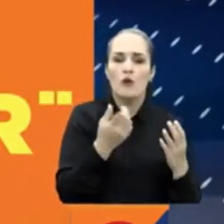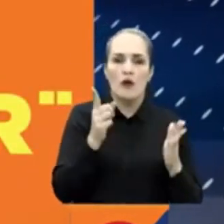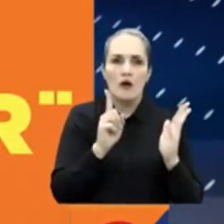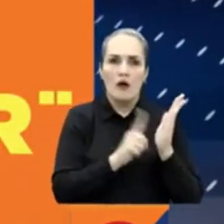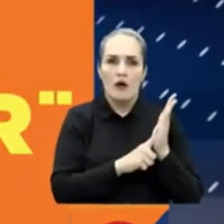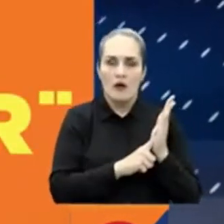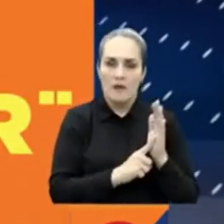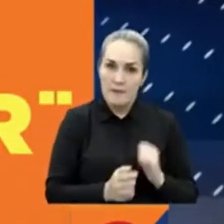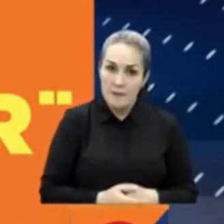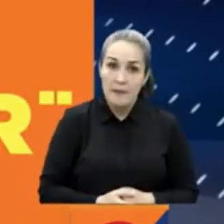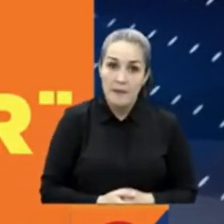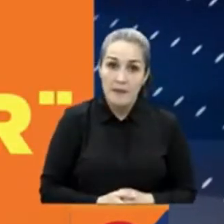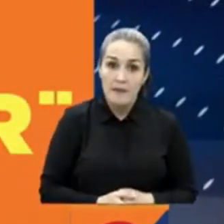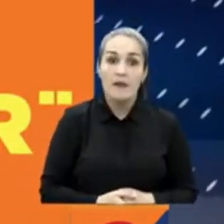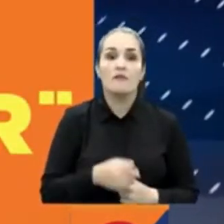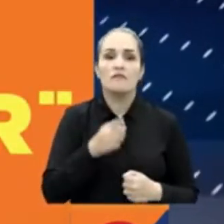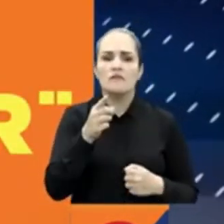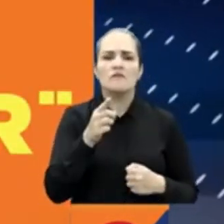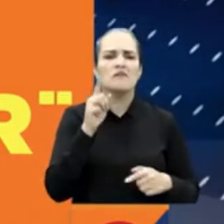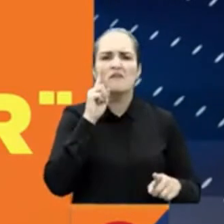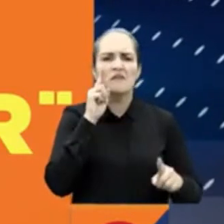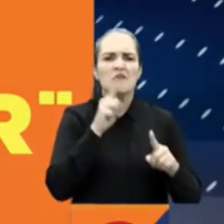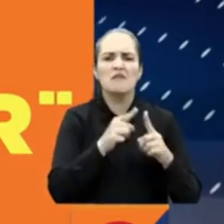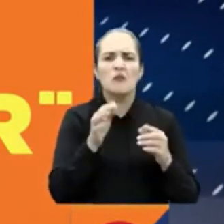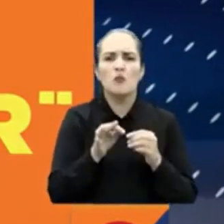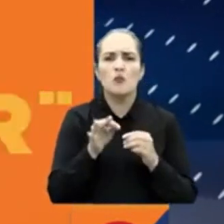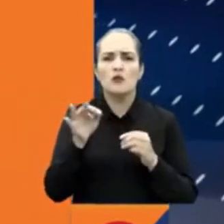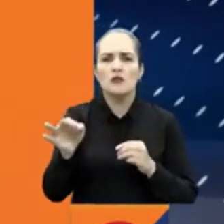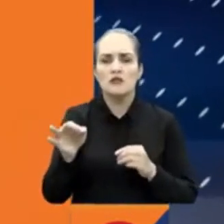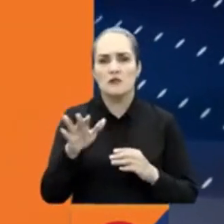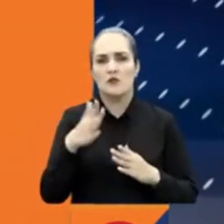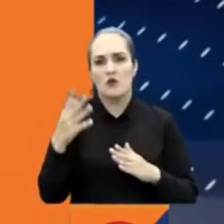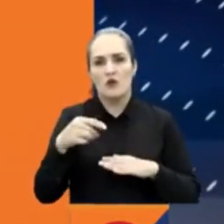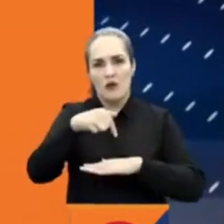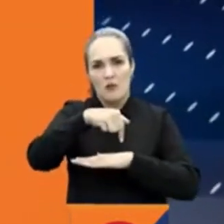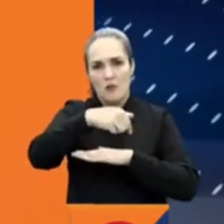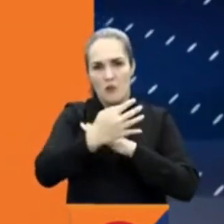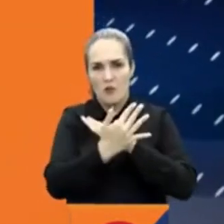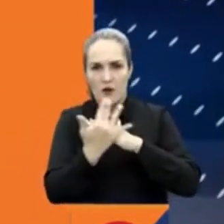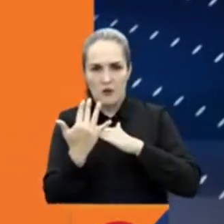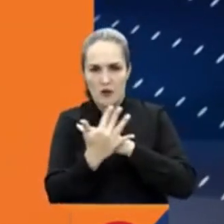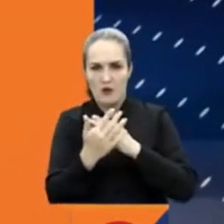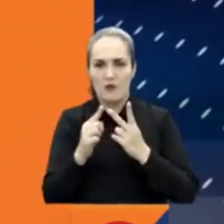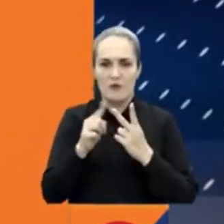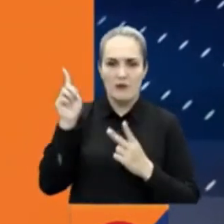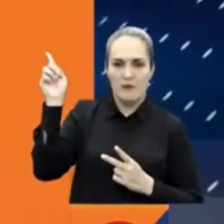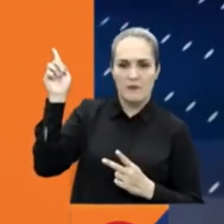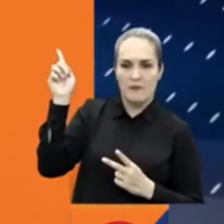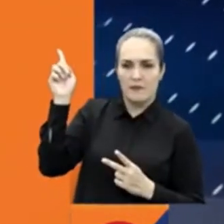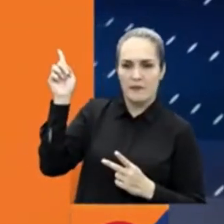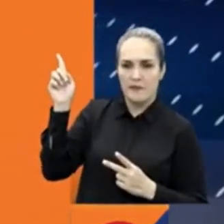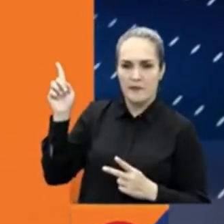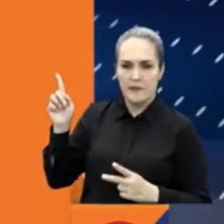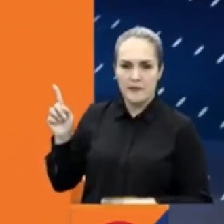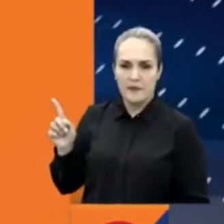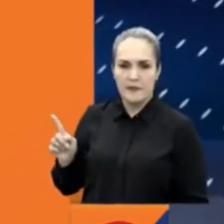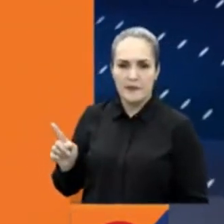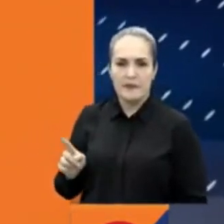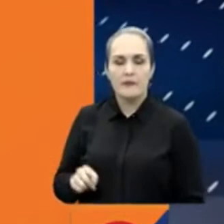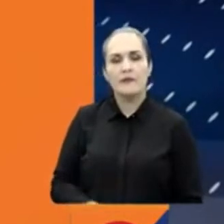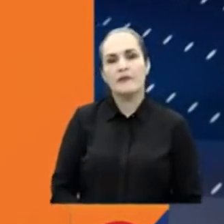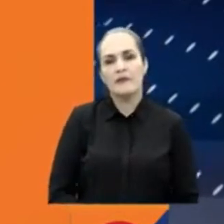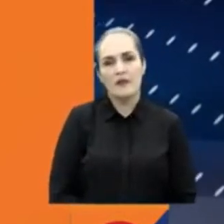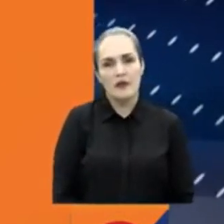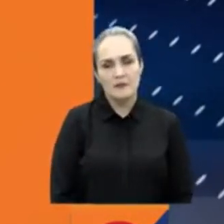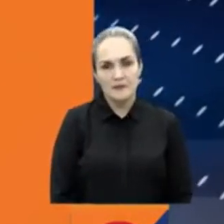Aplicar. Las vacantes son para cubrir plazas en los municipios de Puerto Colombia, Ponedera, Palmar de Varela, Campo de la Cruz, Galapas,